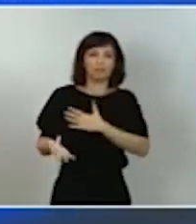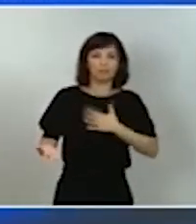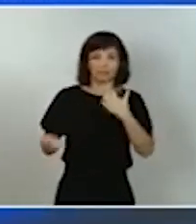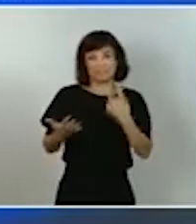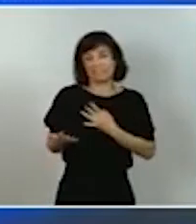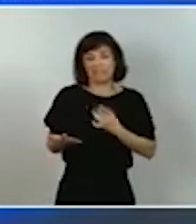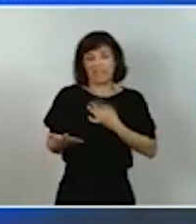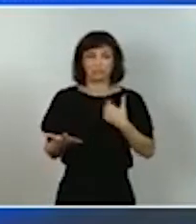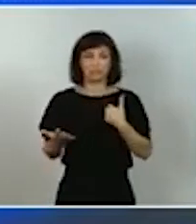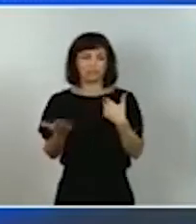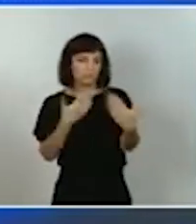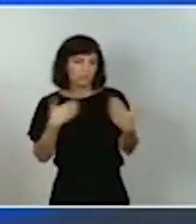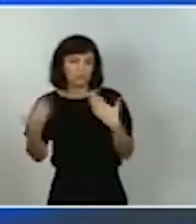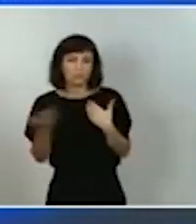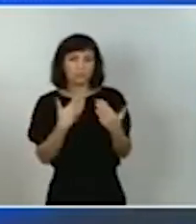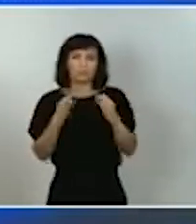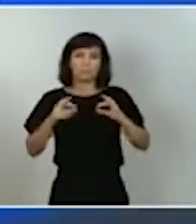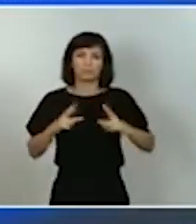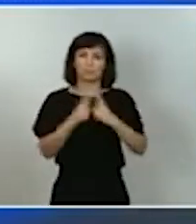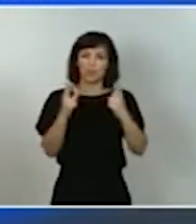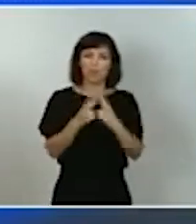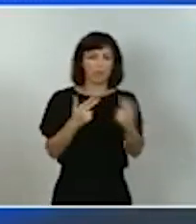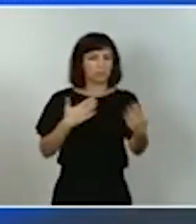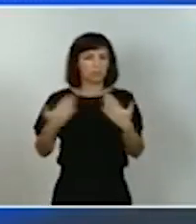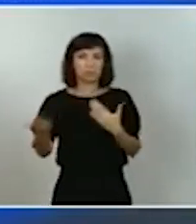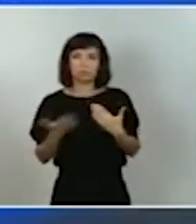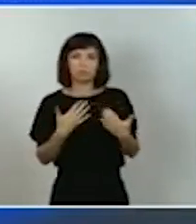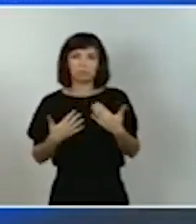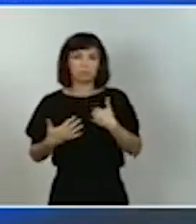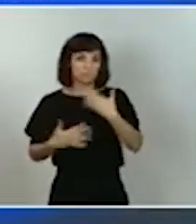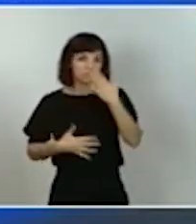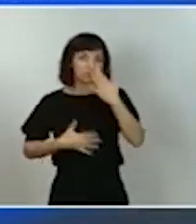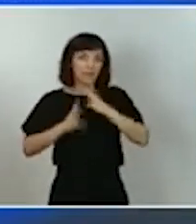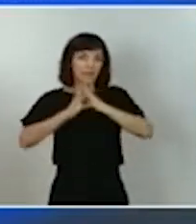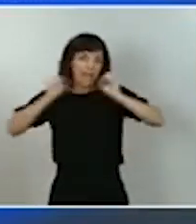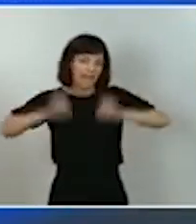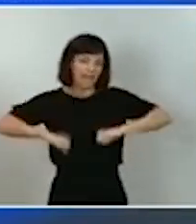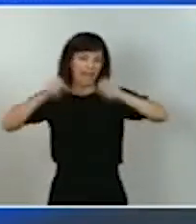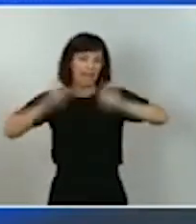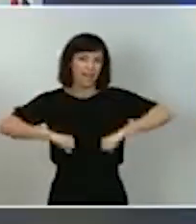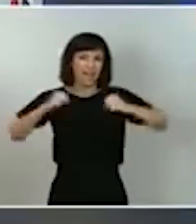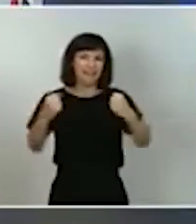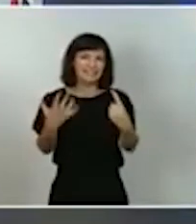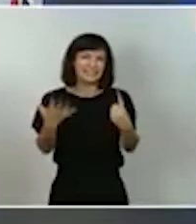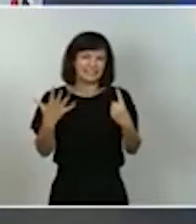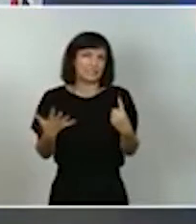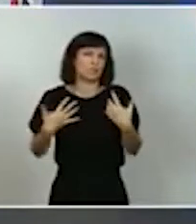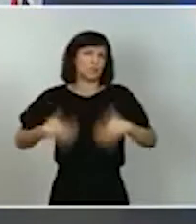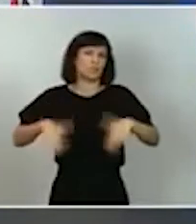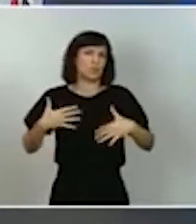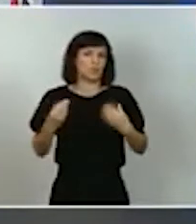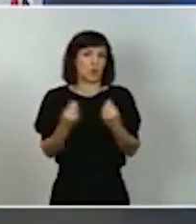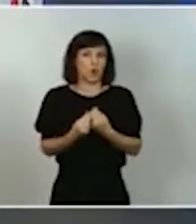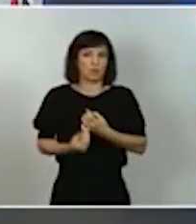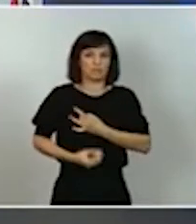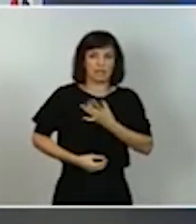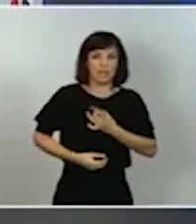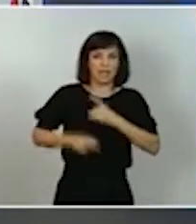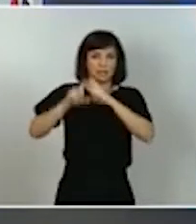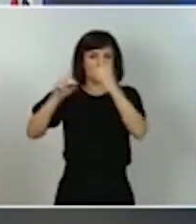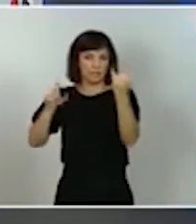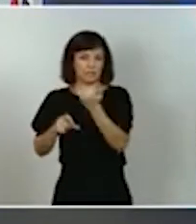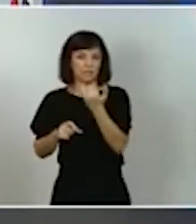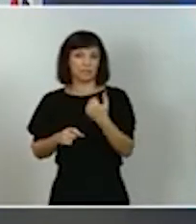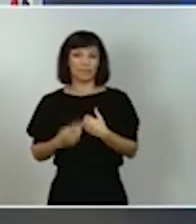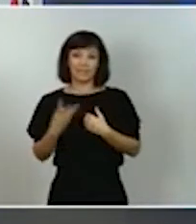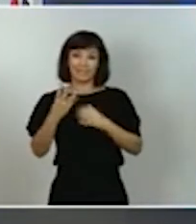el marco del diálogo social. Llevamos ya seis grandes acuerdos con los agentes sociales. Tres acuerdos para la prórroga de los ERTEs,